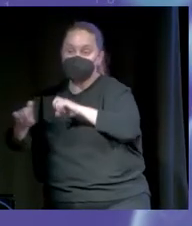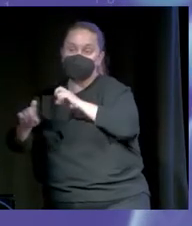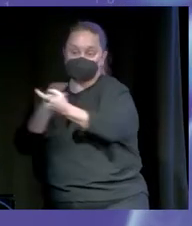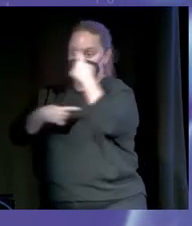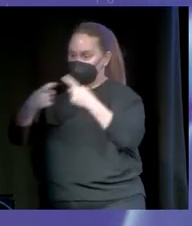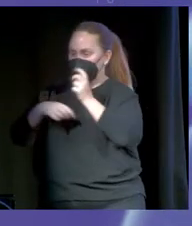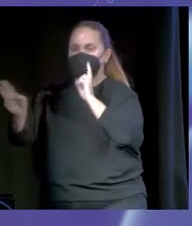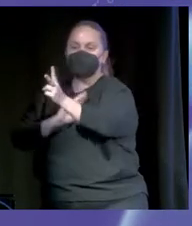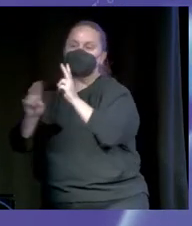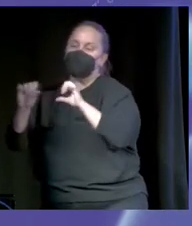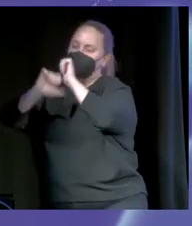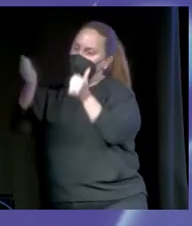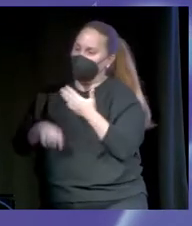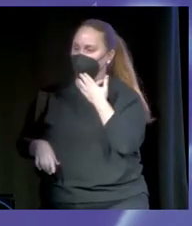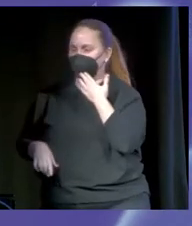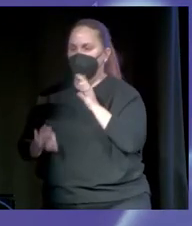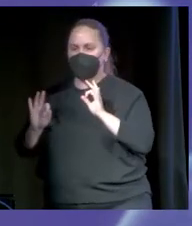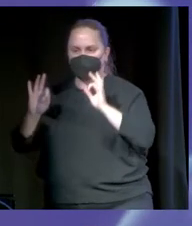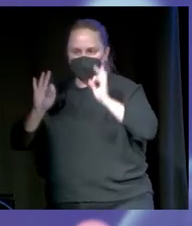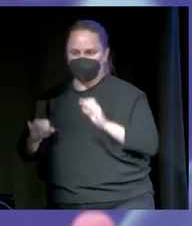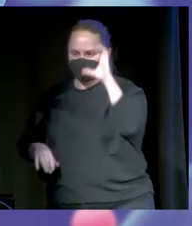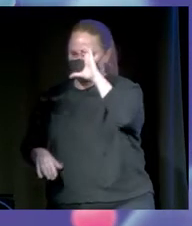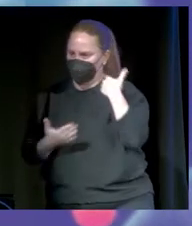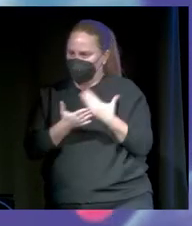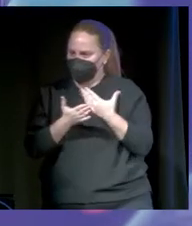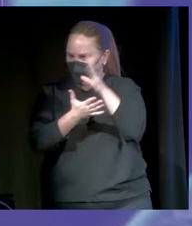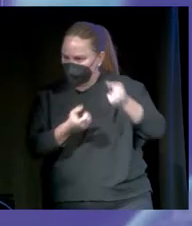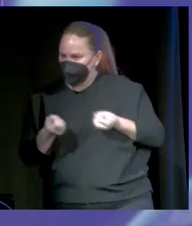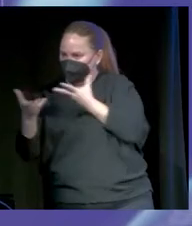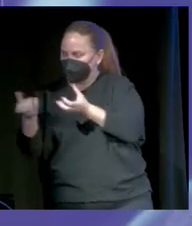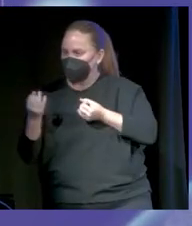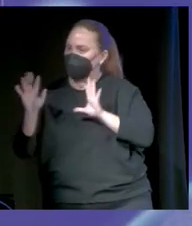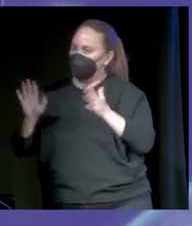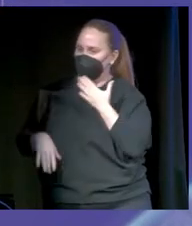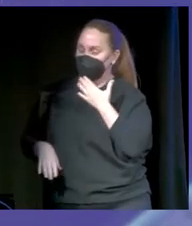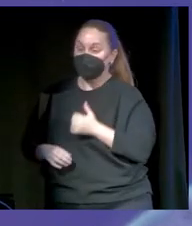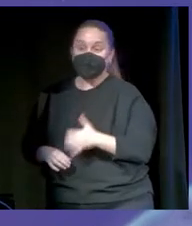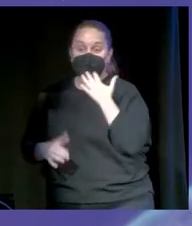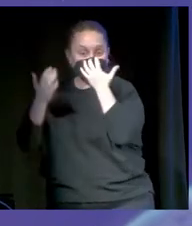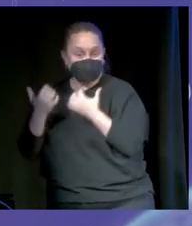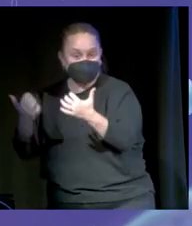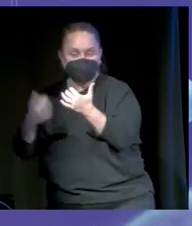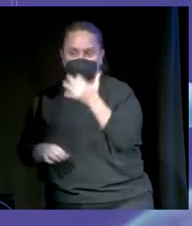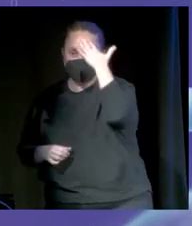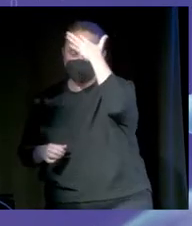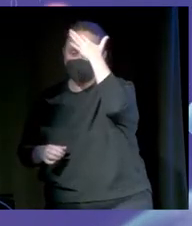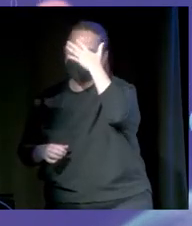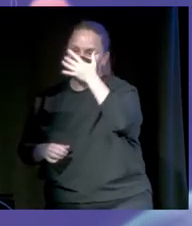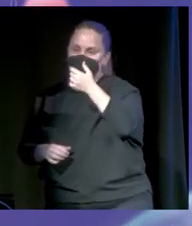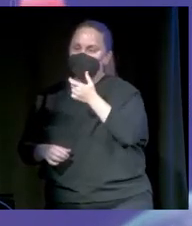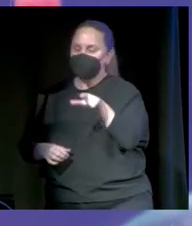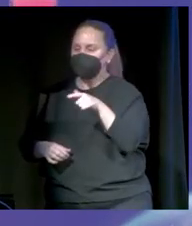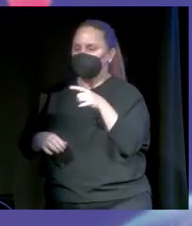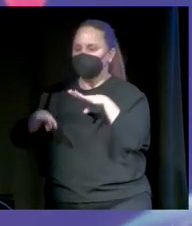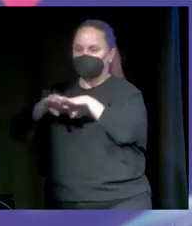forma divertida, pero con rigor científico. Bueno, supongo que si estáis aquí, si estáis escuchándome, es porque muchos tendréis una cuenta